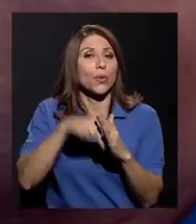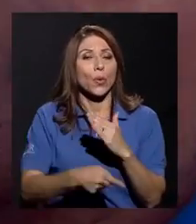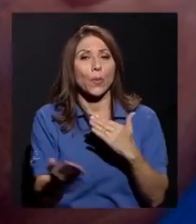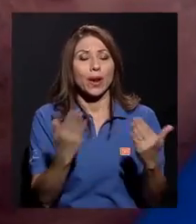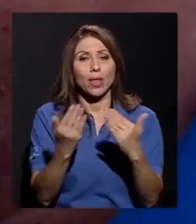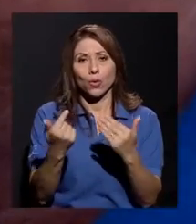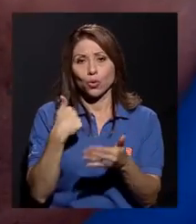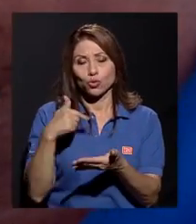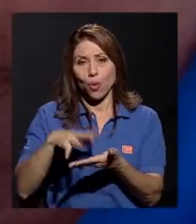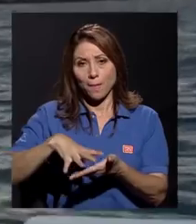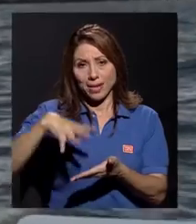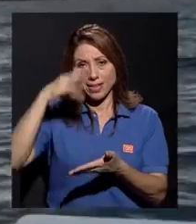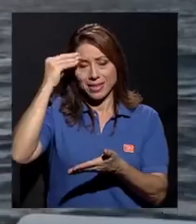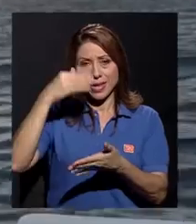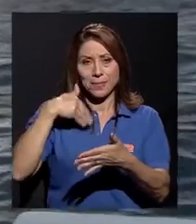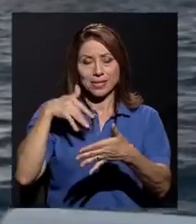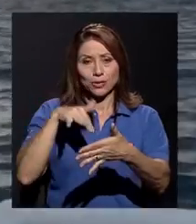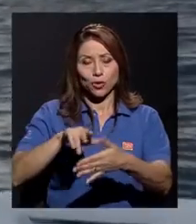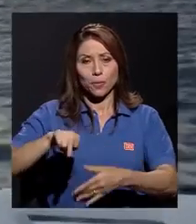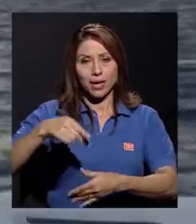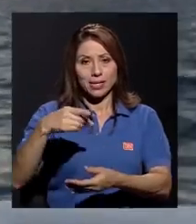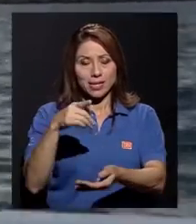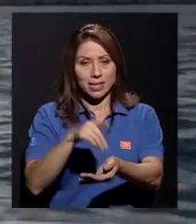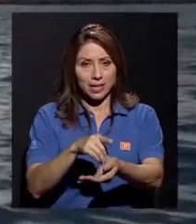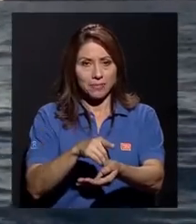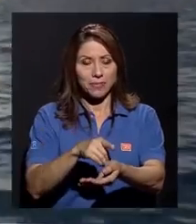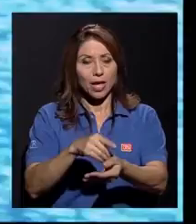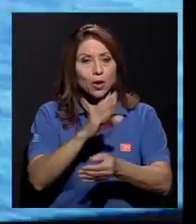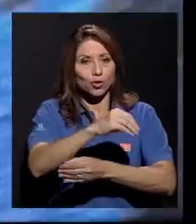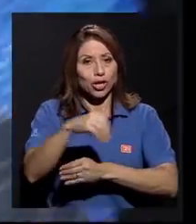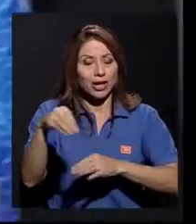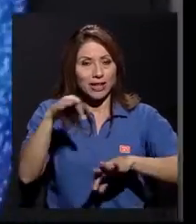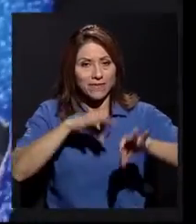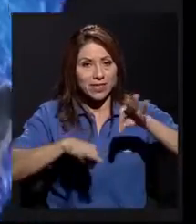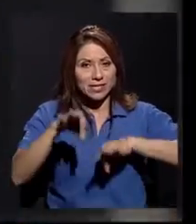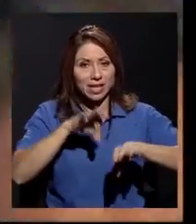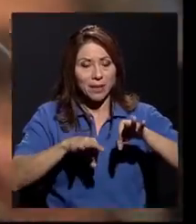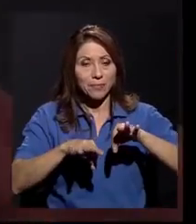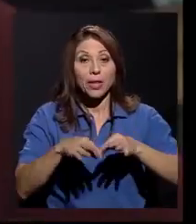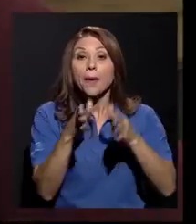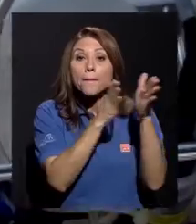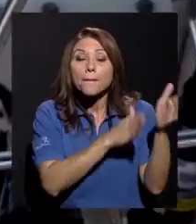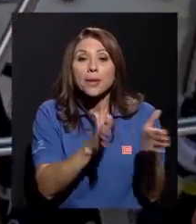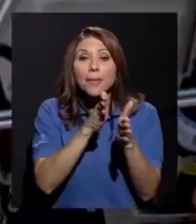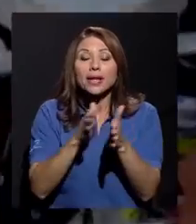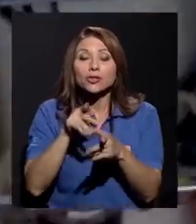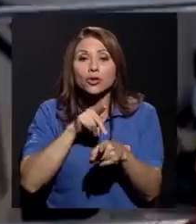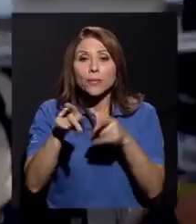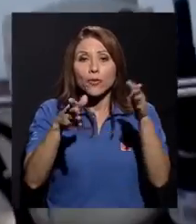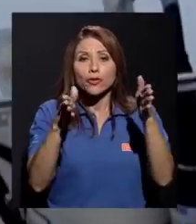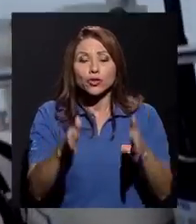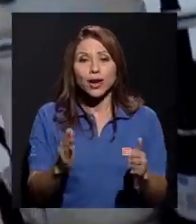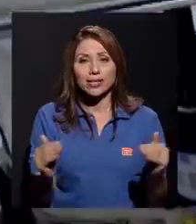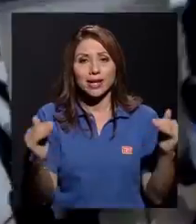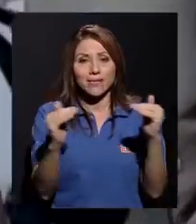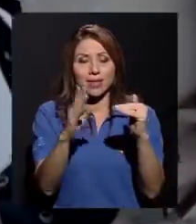estudios de doctorado en oceanografía física. La preparación de profesionales que se da a nivel de Costa Rica